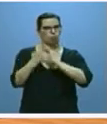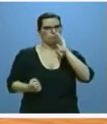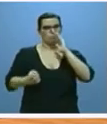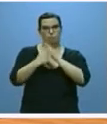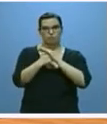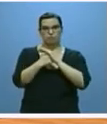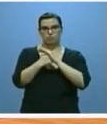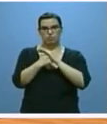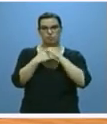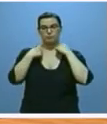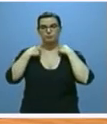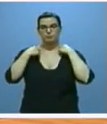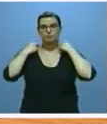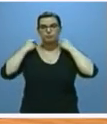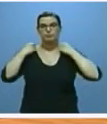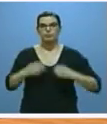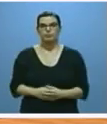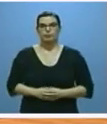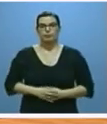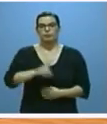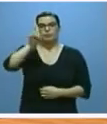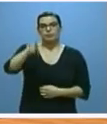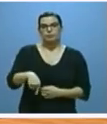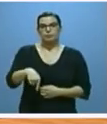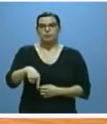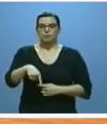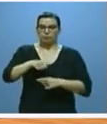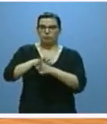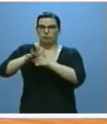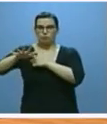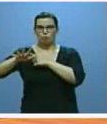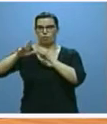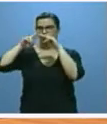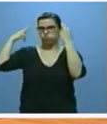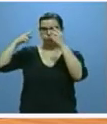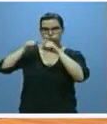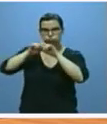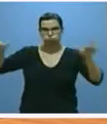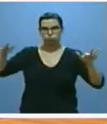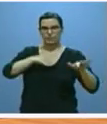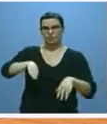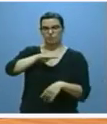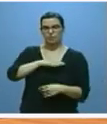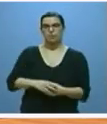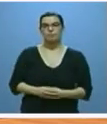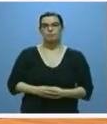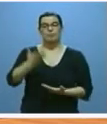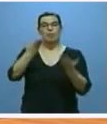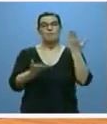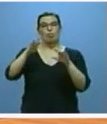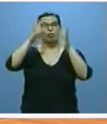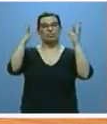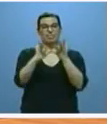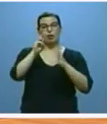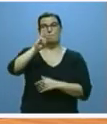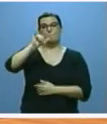cierto con una enorme repercusión pública en el conjunto de España. Según la evaluación internacional PISA de la OCDE